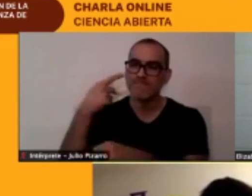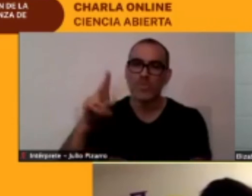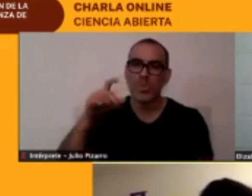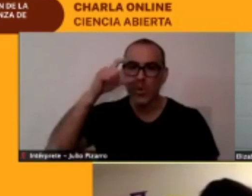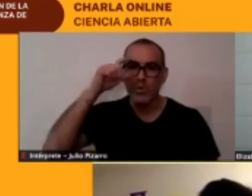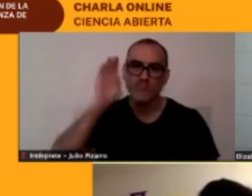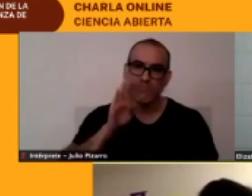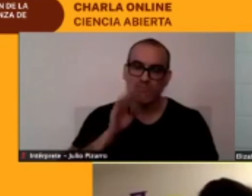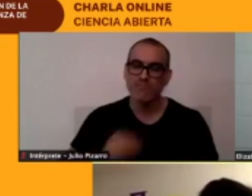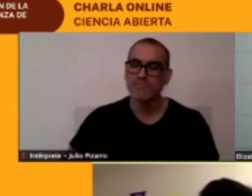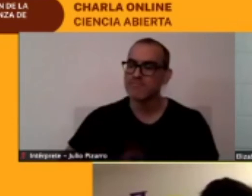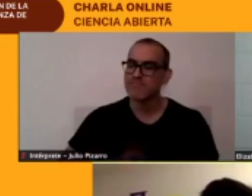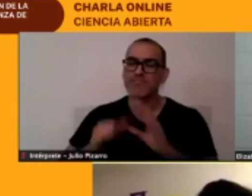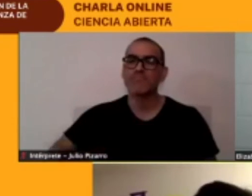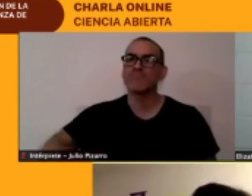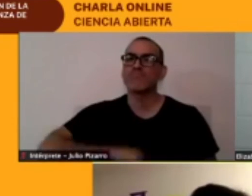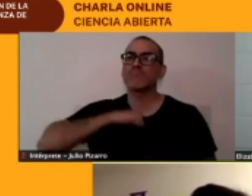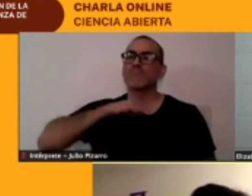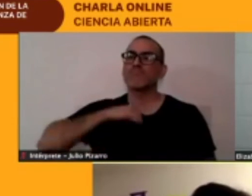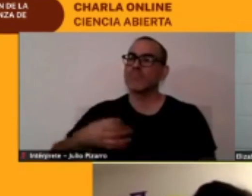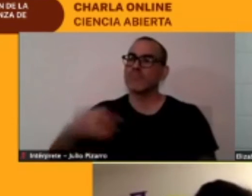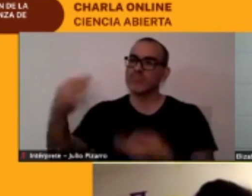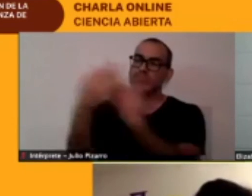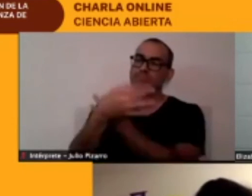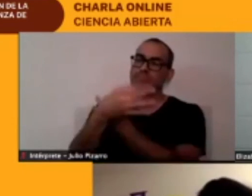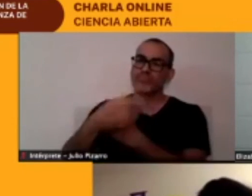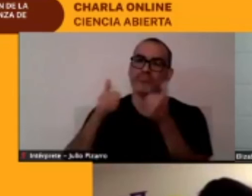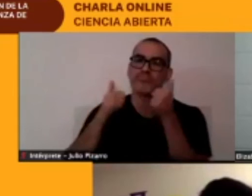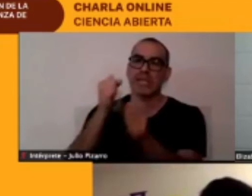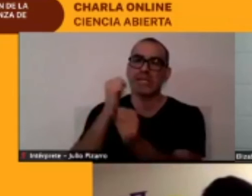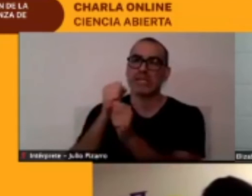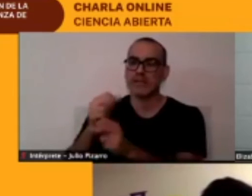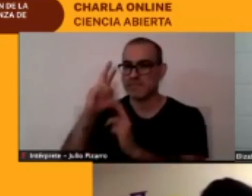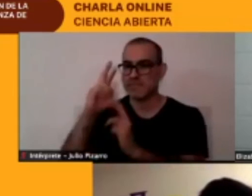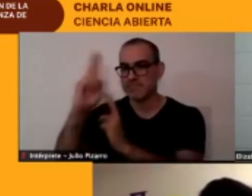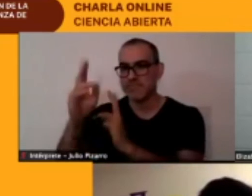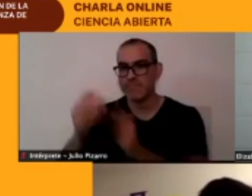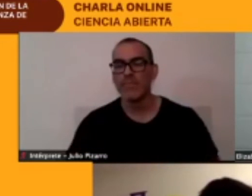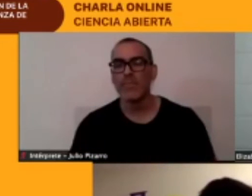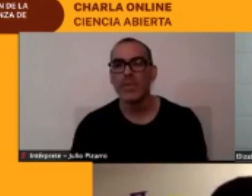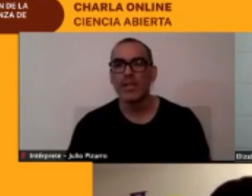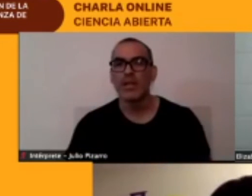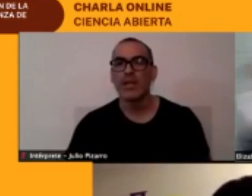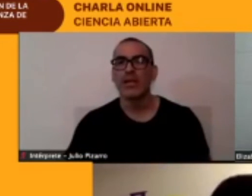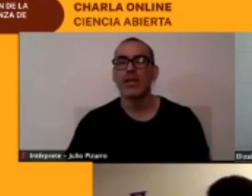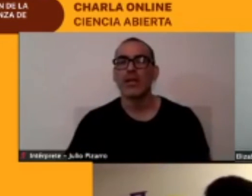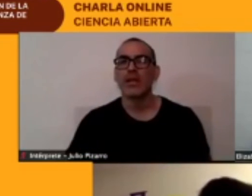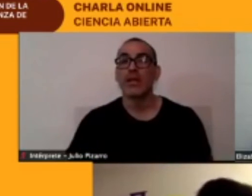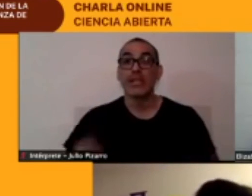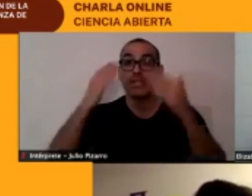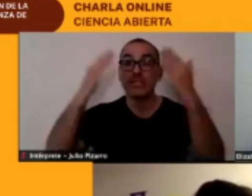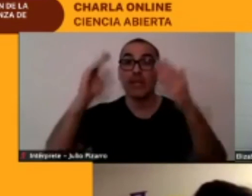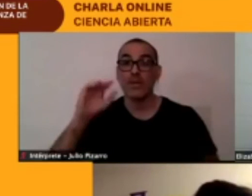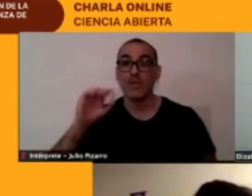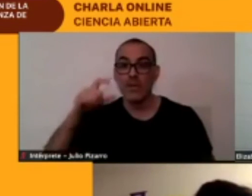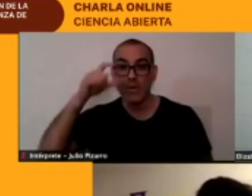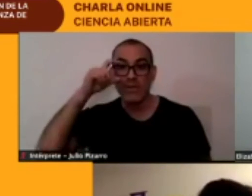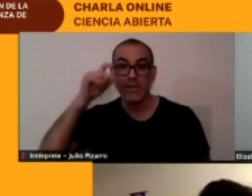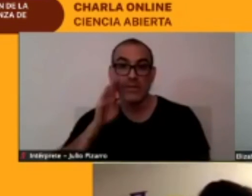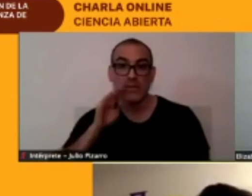cuentas y realizas gracias saludos Celi saludos Vivi